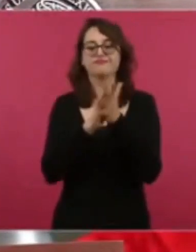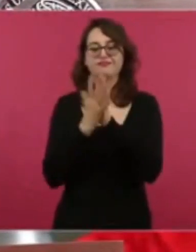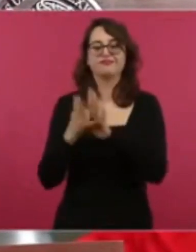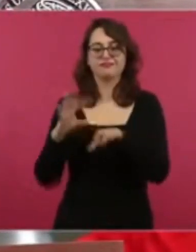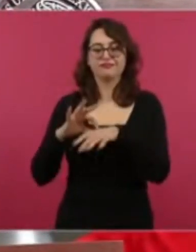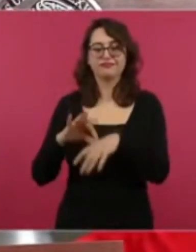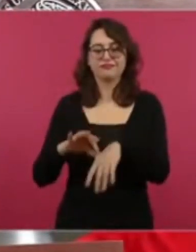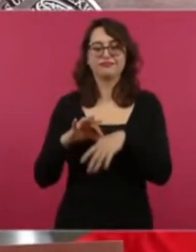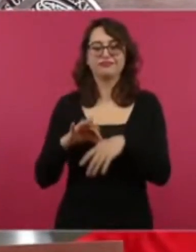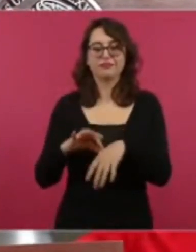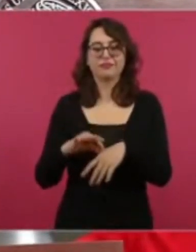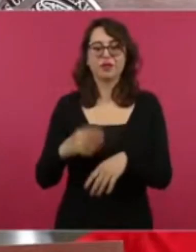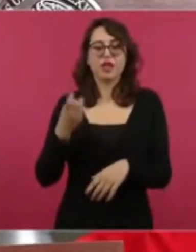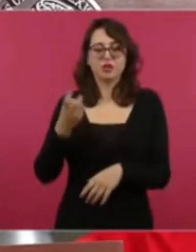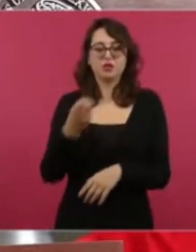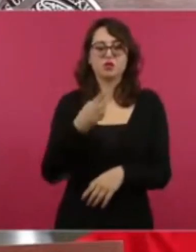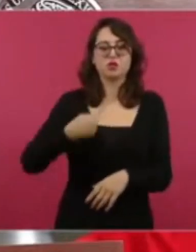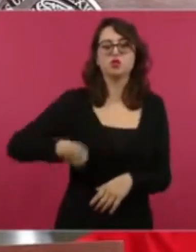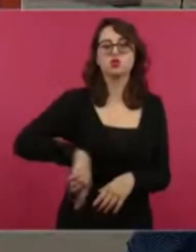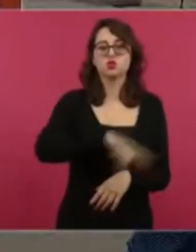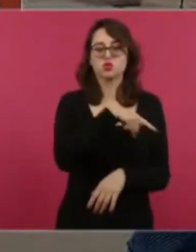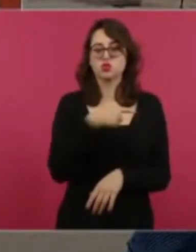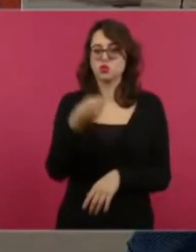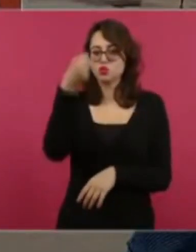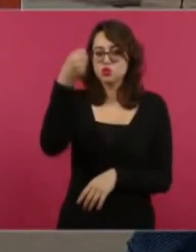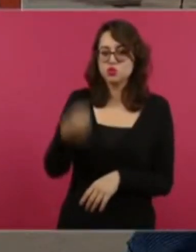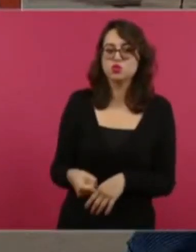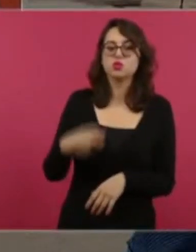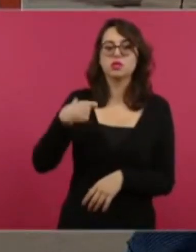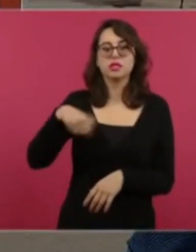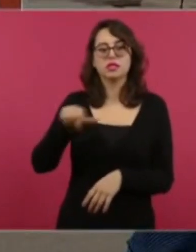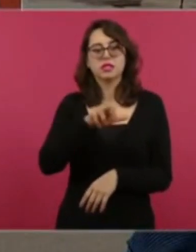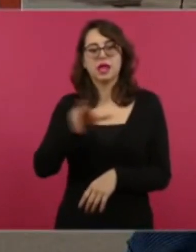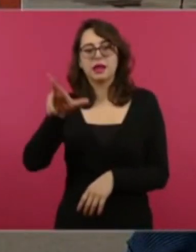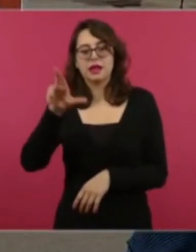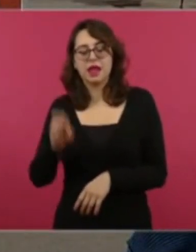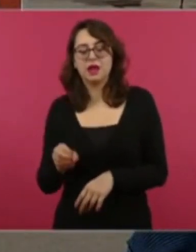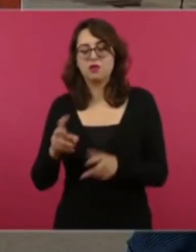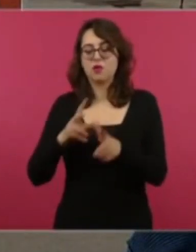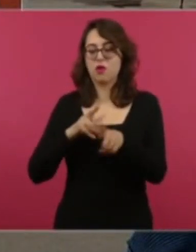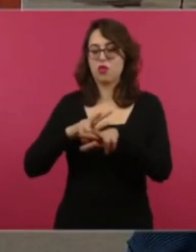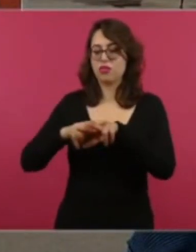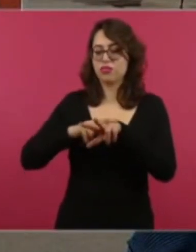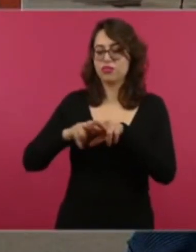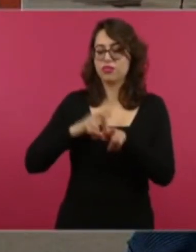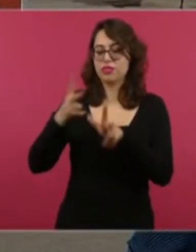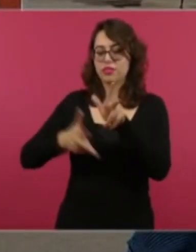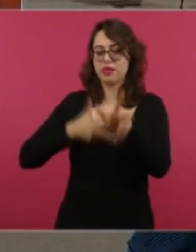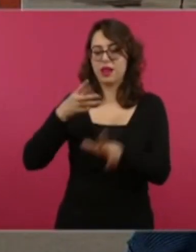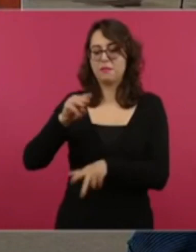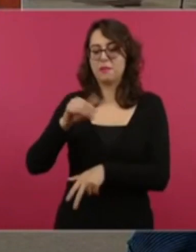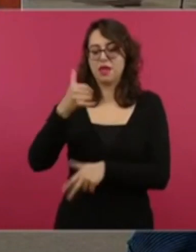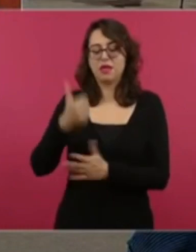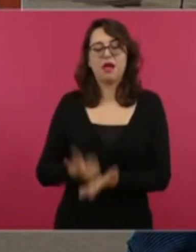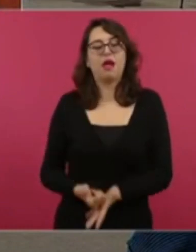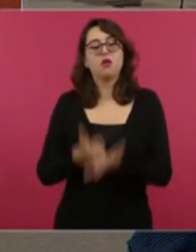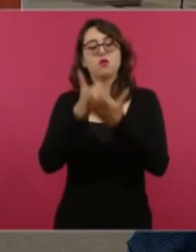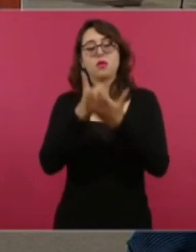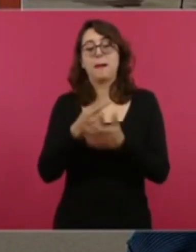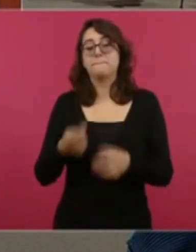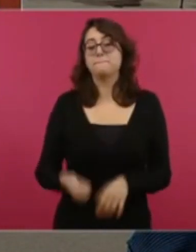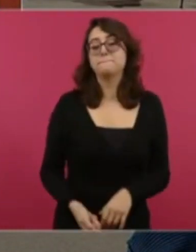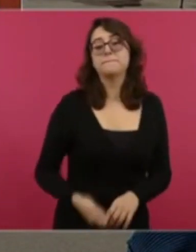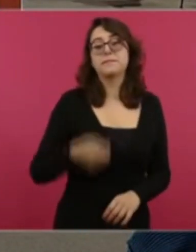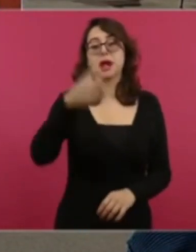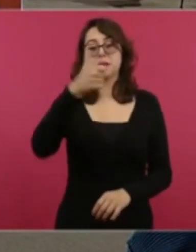nosotros, para las y los quintanarroenses, el Tren Maya es fundamentalmente el tren de la justicia social que nos lleva por